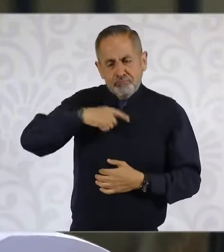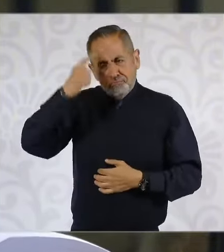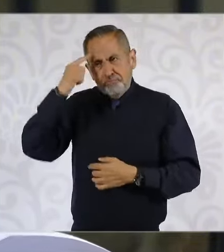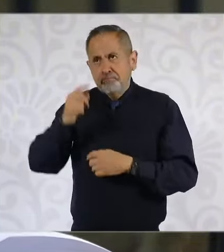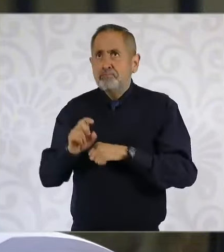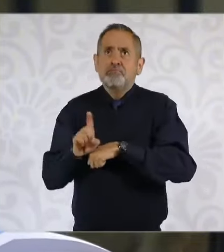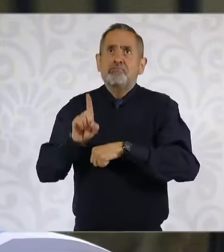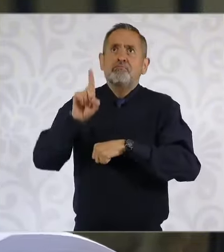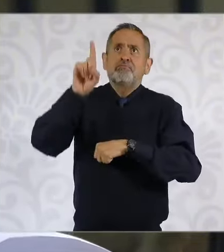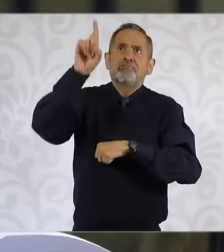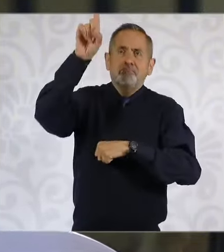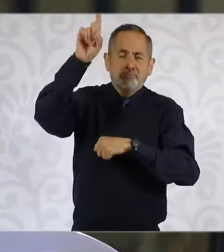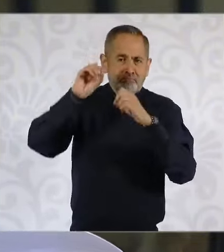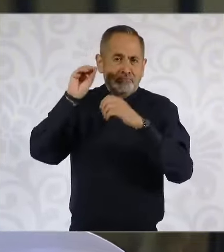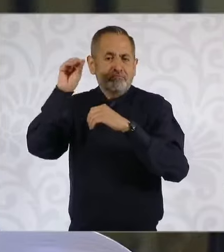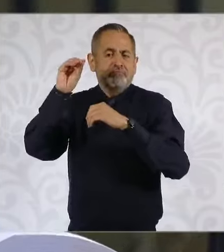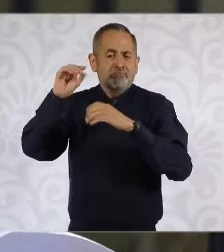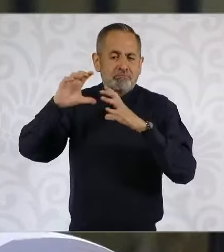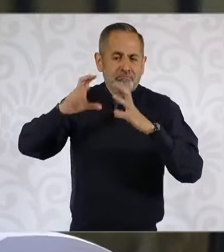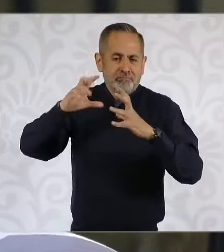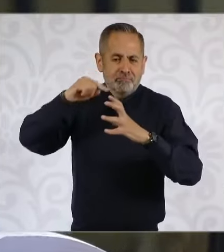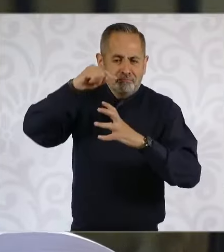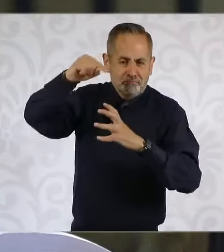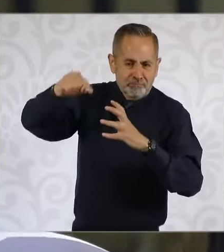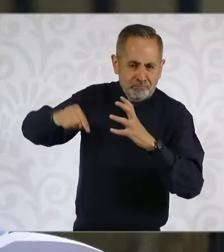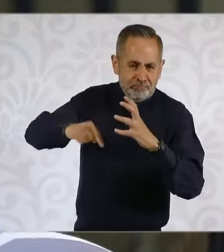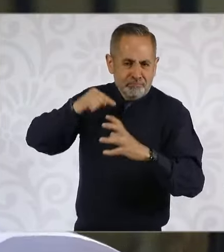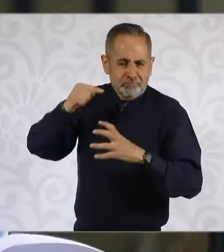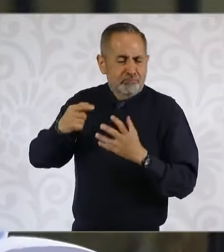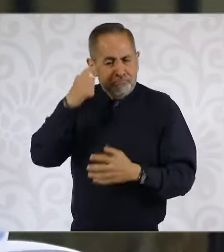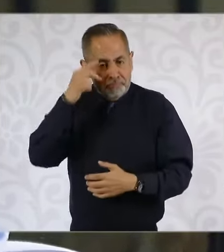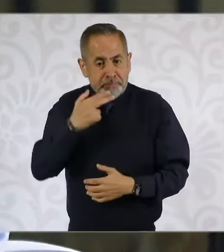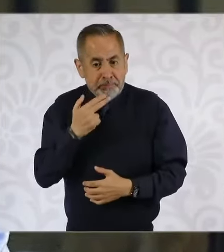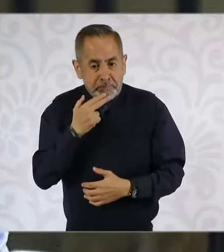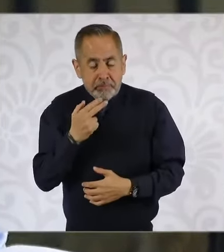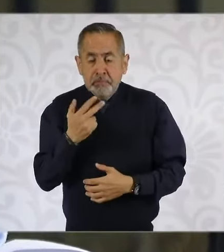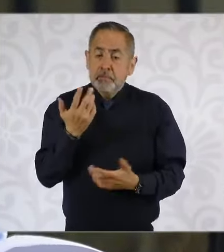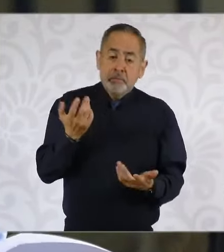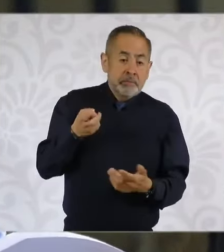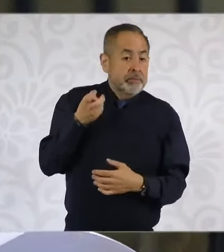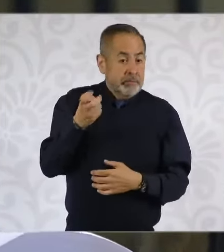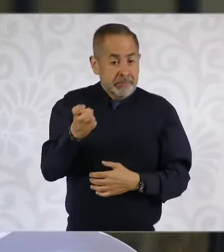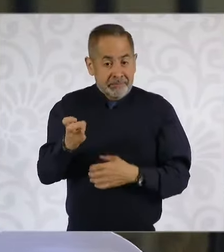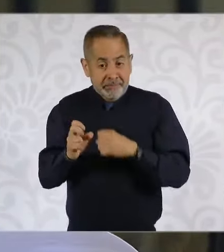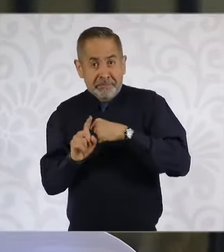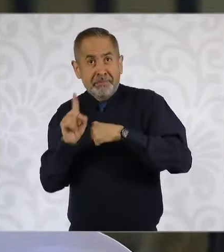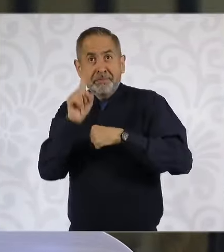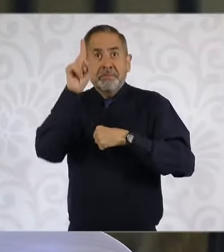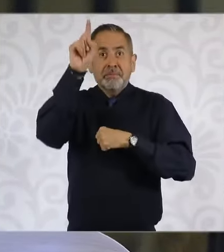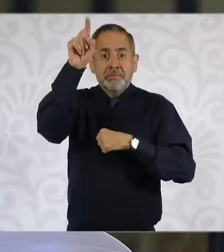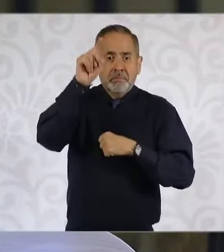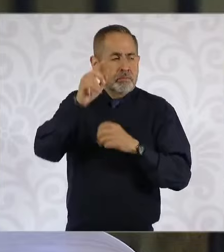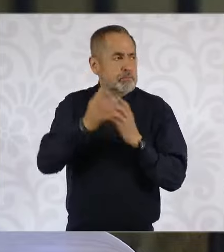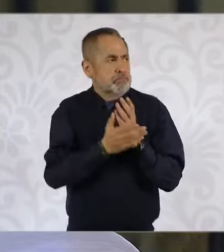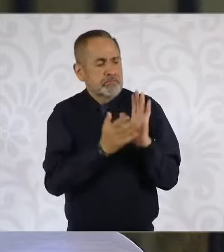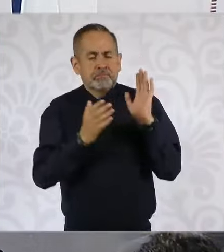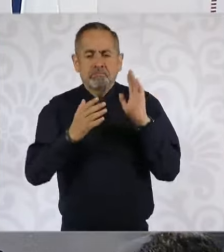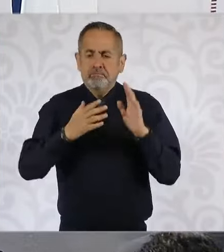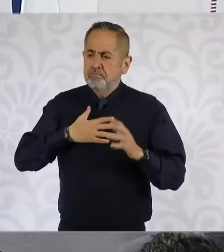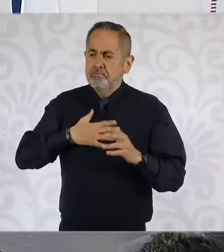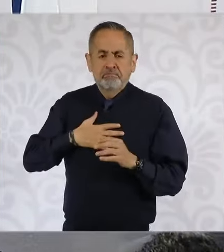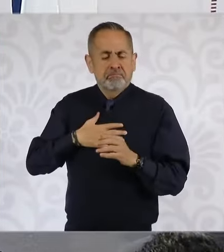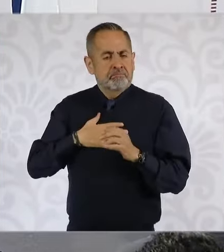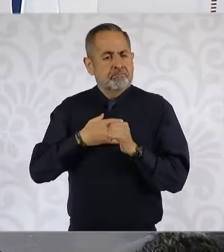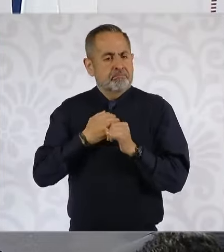México rompe la brecha para una mayor autodeterminación y autosuficiencia en